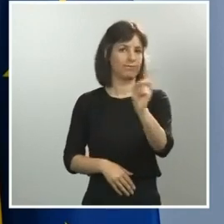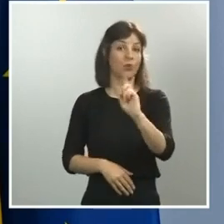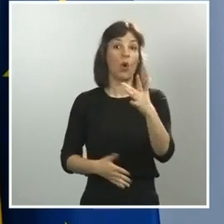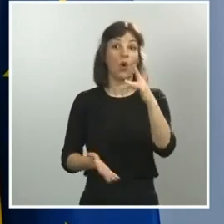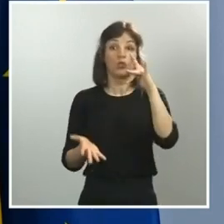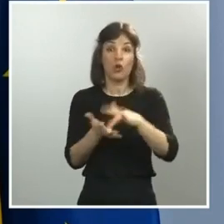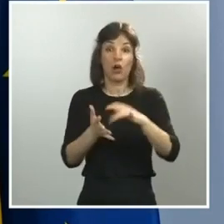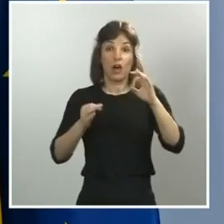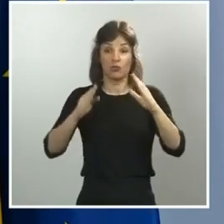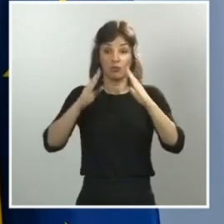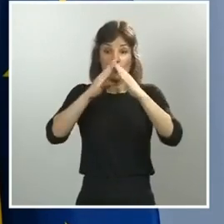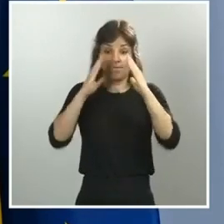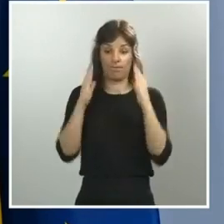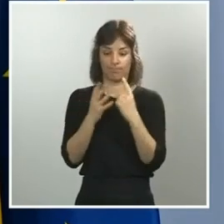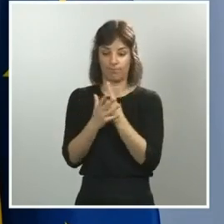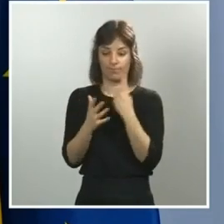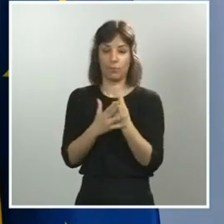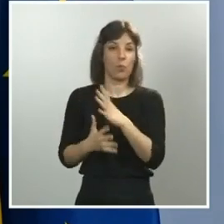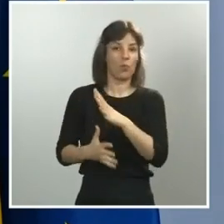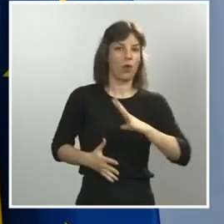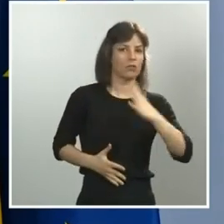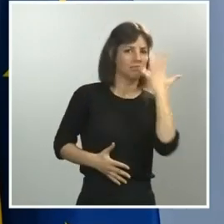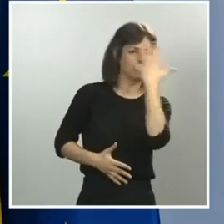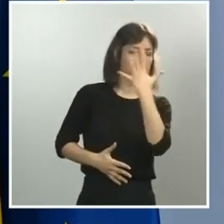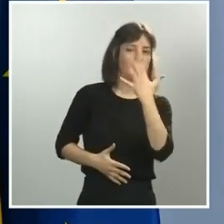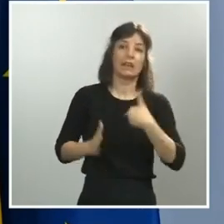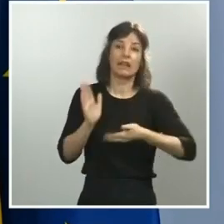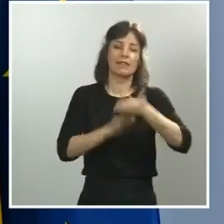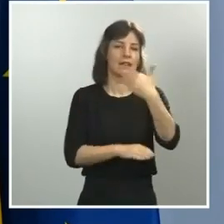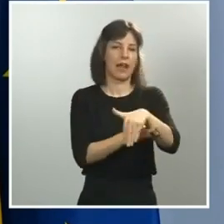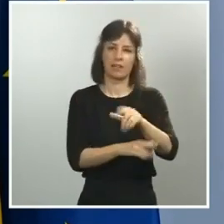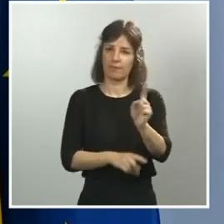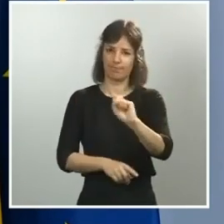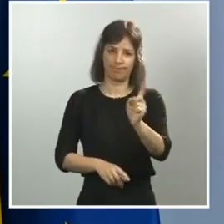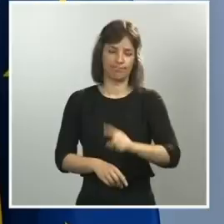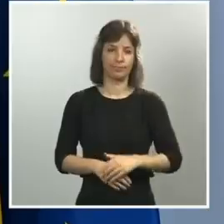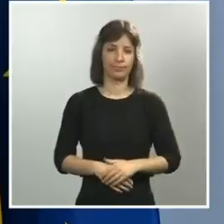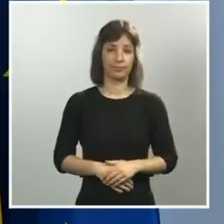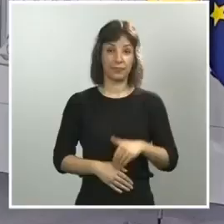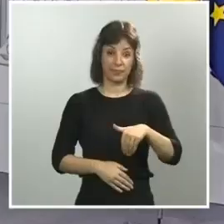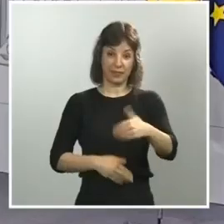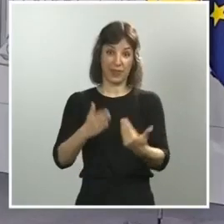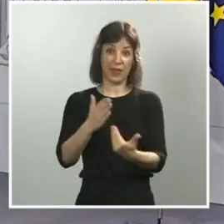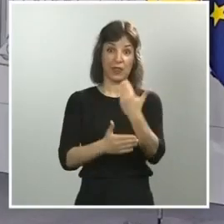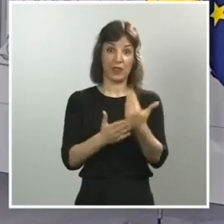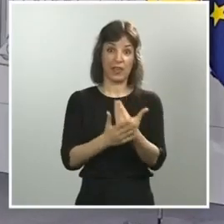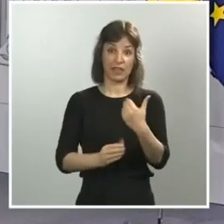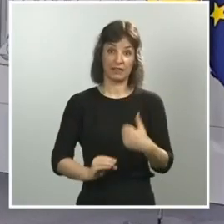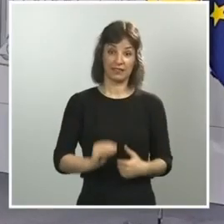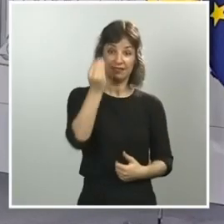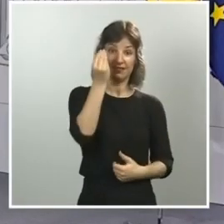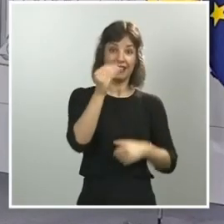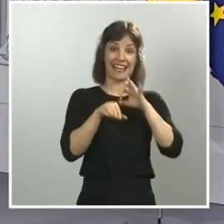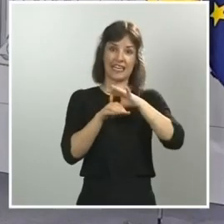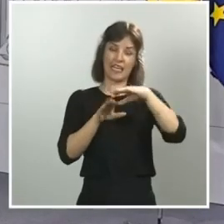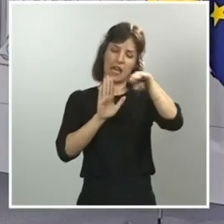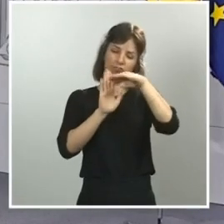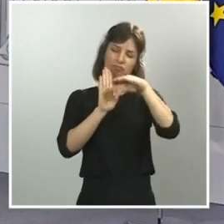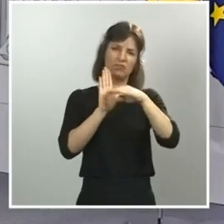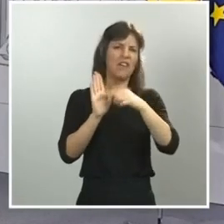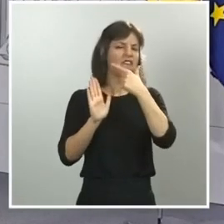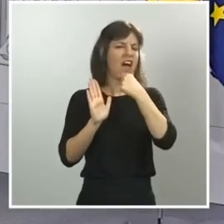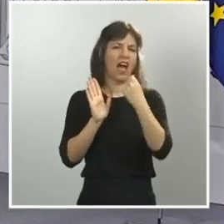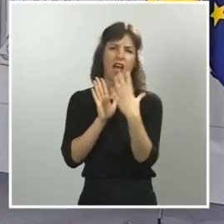En los próximos días vamos a publicar, además, una guía muy accesible para explicar todo esto y para que todo el mundo tenga